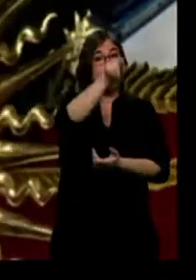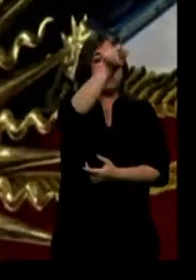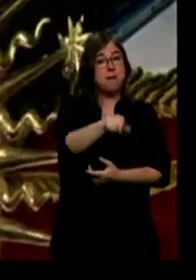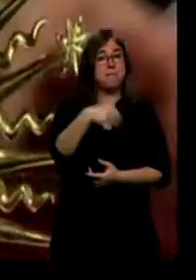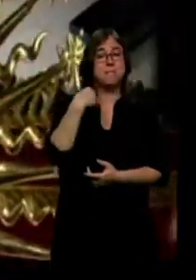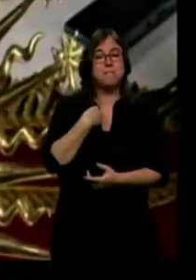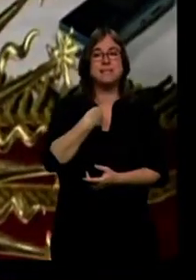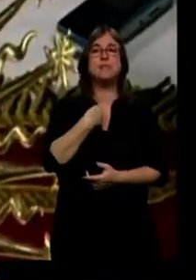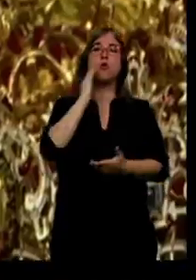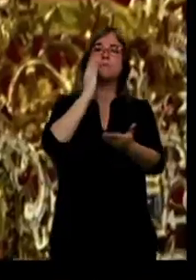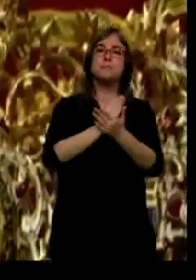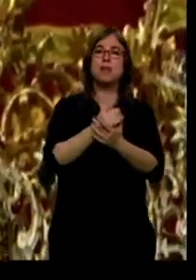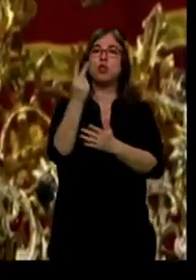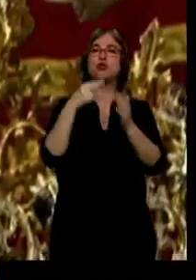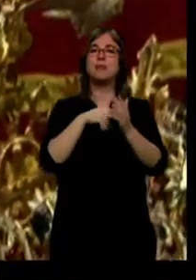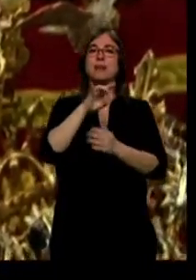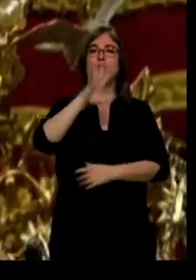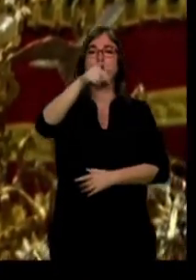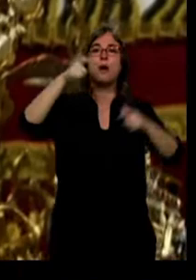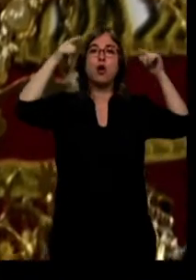el robo de la corona de la Virgen de la Fuencisla.